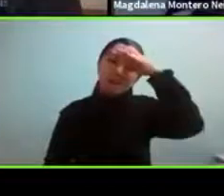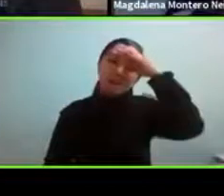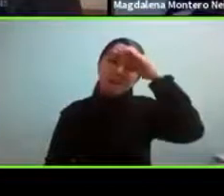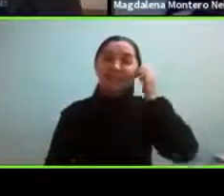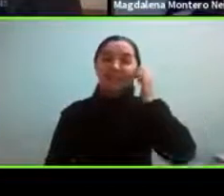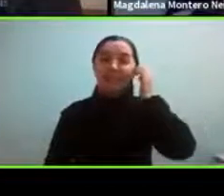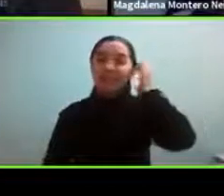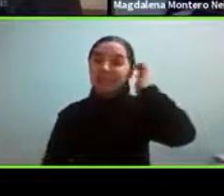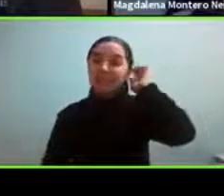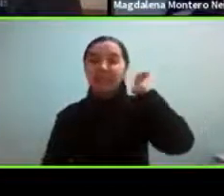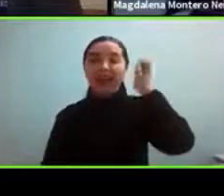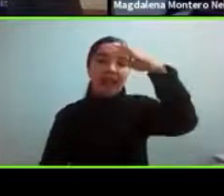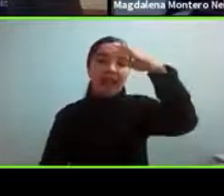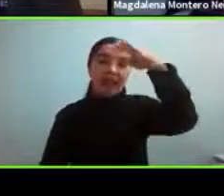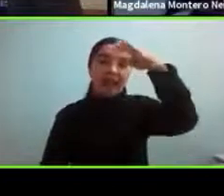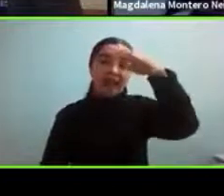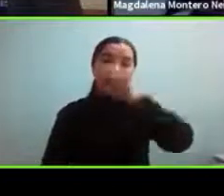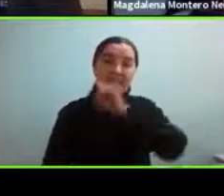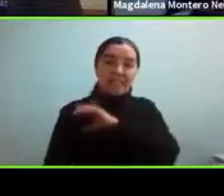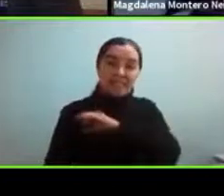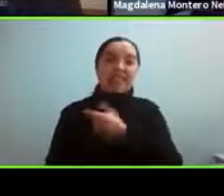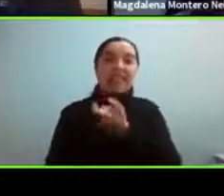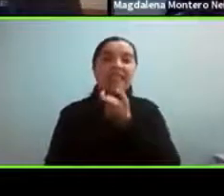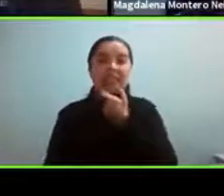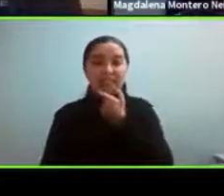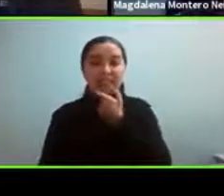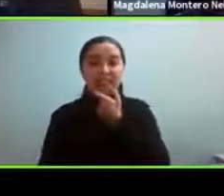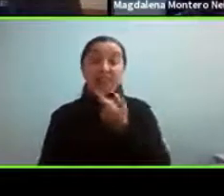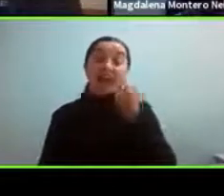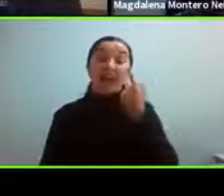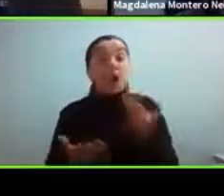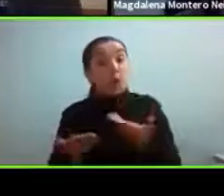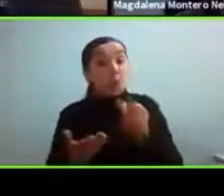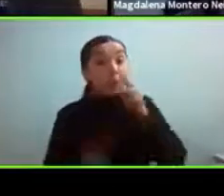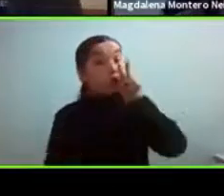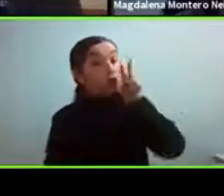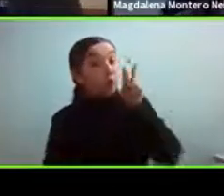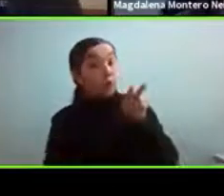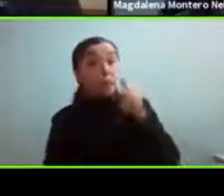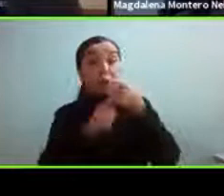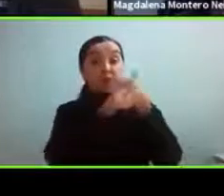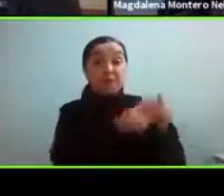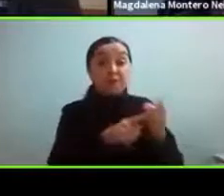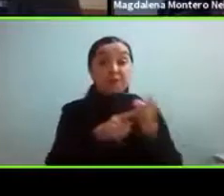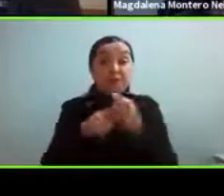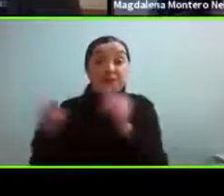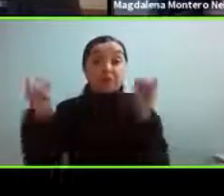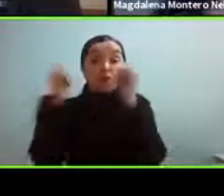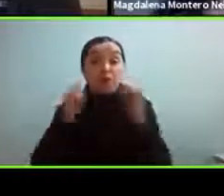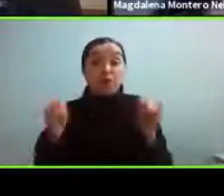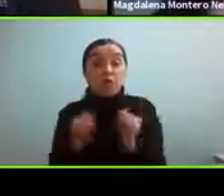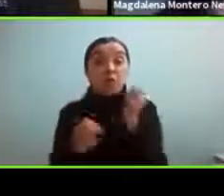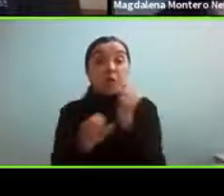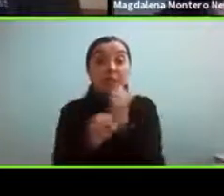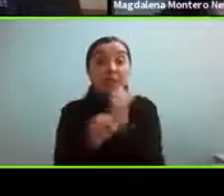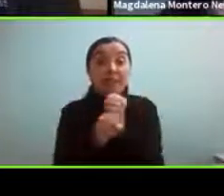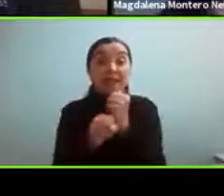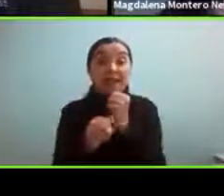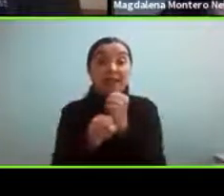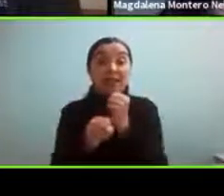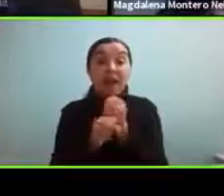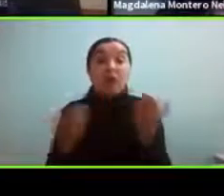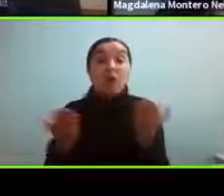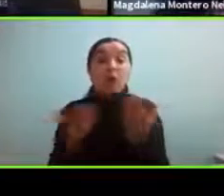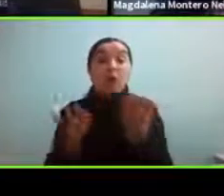en Inglaterra y cómo he visto algunas distinciones en las formas de trabajo o en las formas de trabajar con autistas adultos sobre